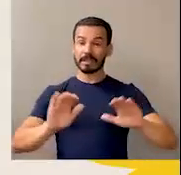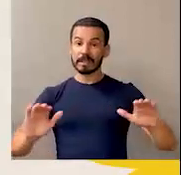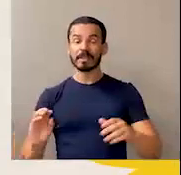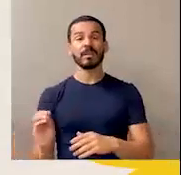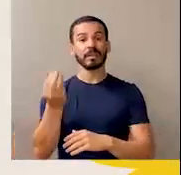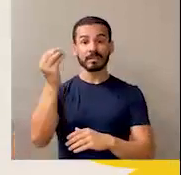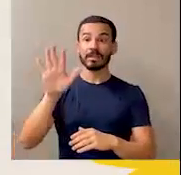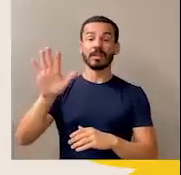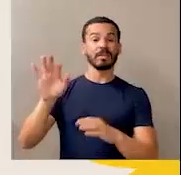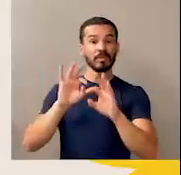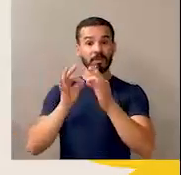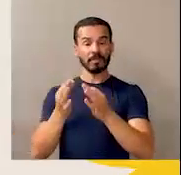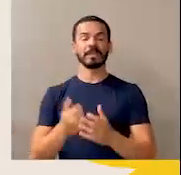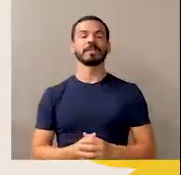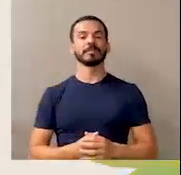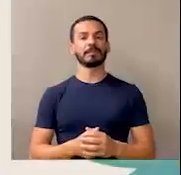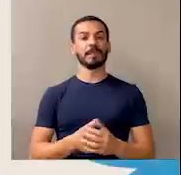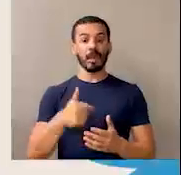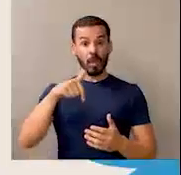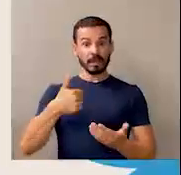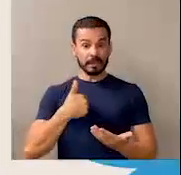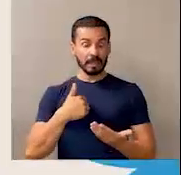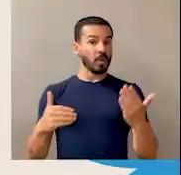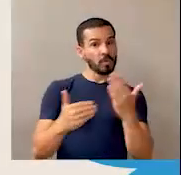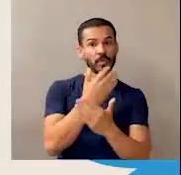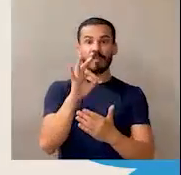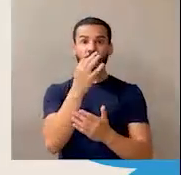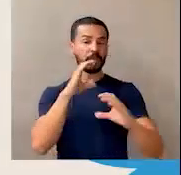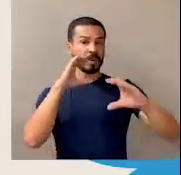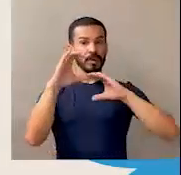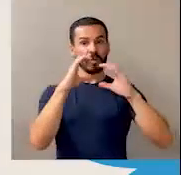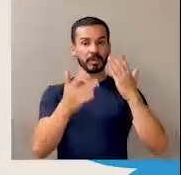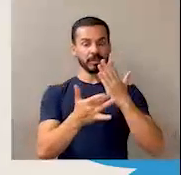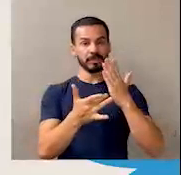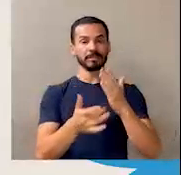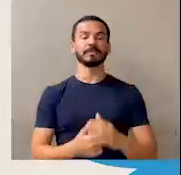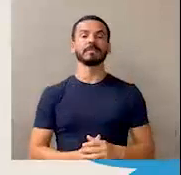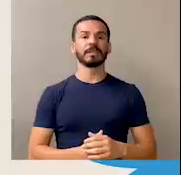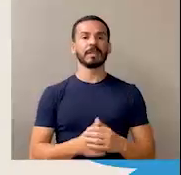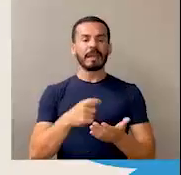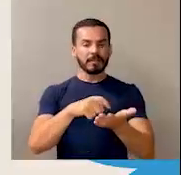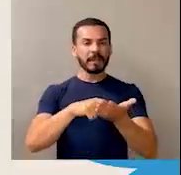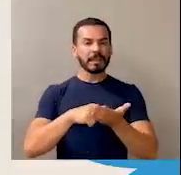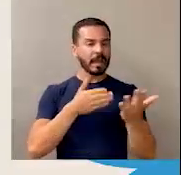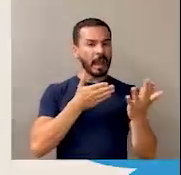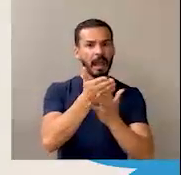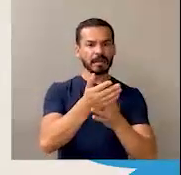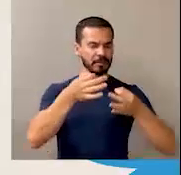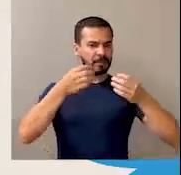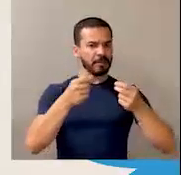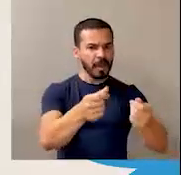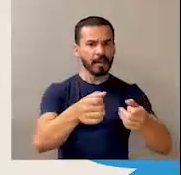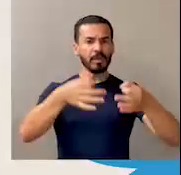niños, niñas, adolescentes y las familias, que hoy tienen nuevas formas de comunicación tecnológica, que requieren el acceso